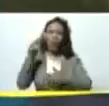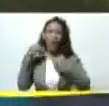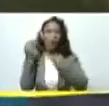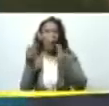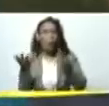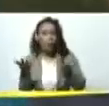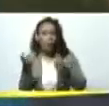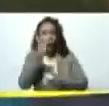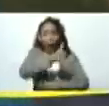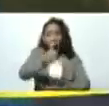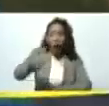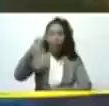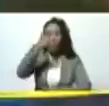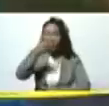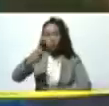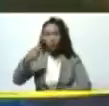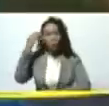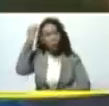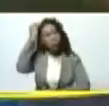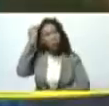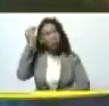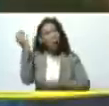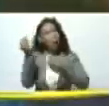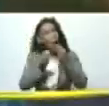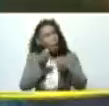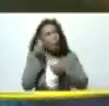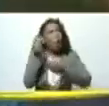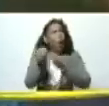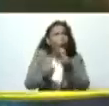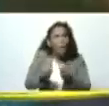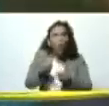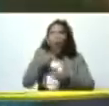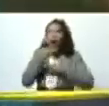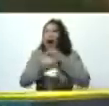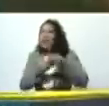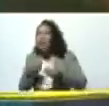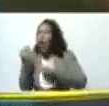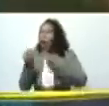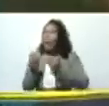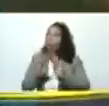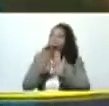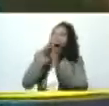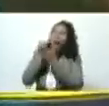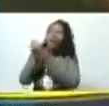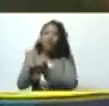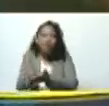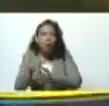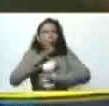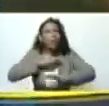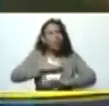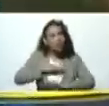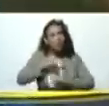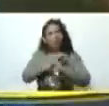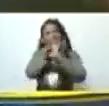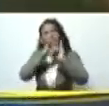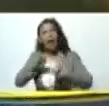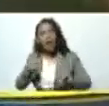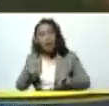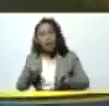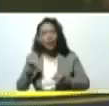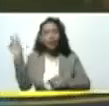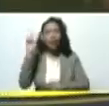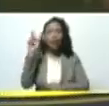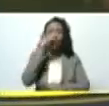que cada quien se pregunte eso ¿cómo puedo hacer para contribuir con el bienestar y la felicidad de los